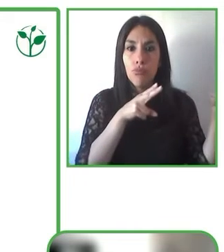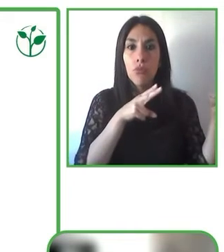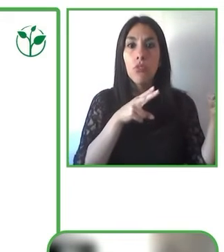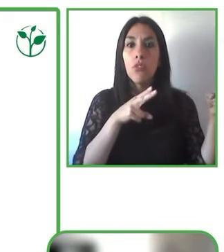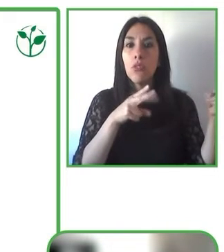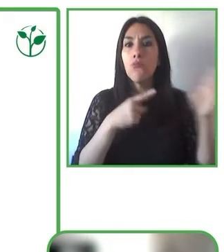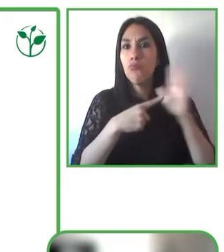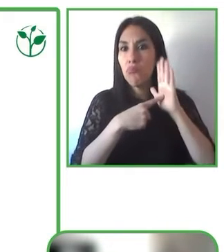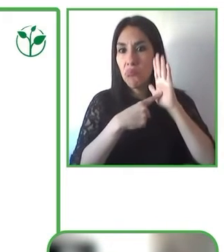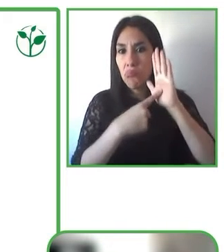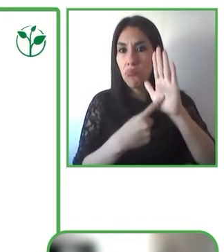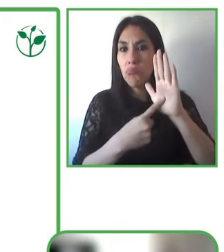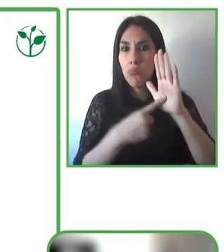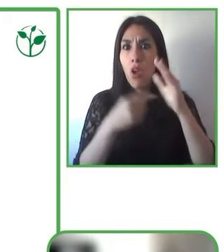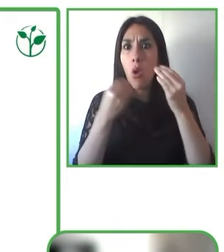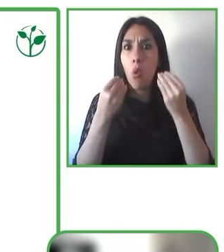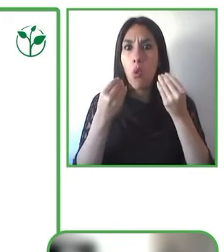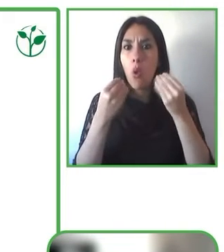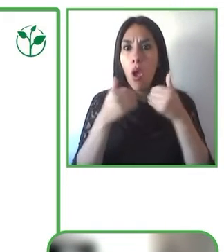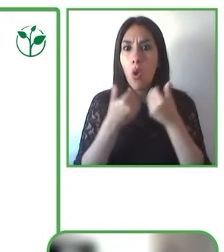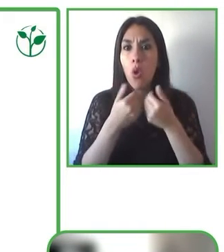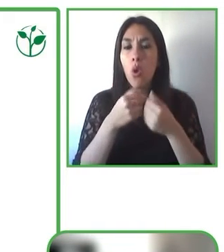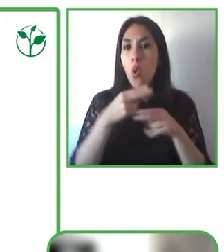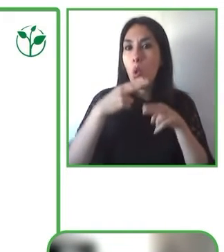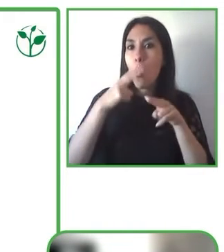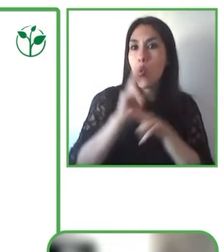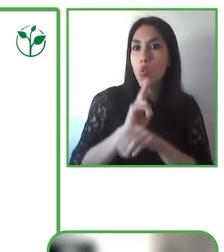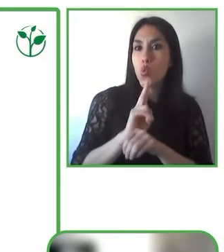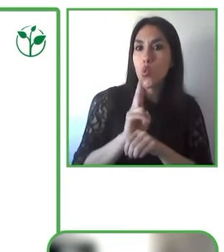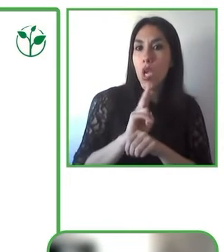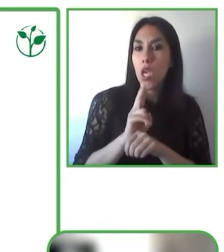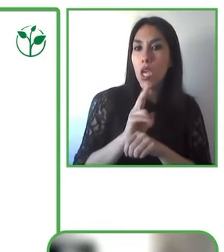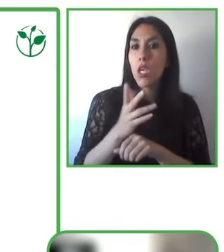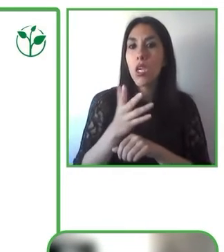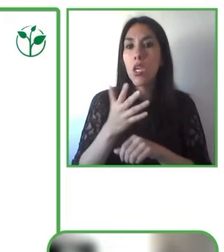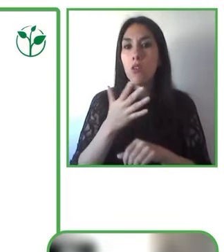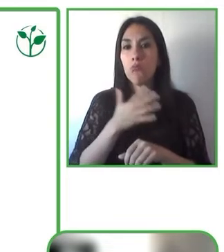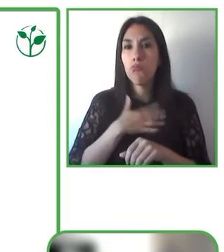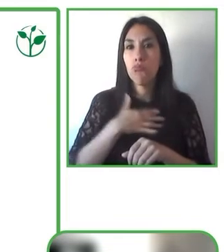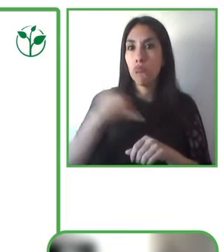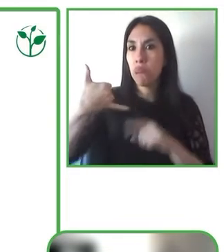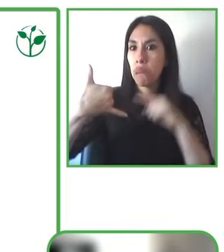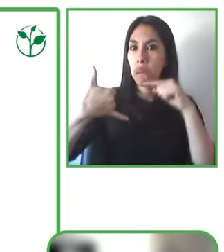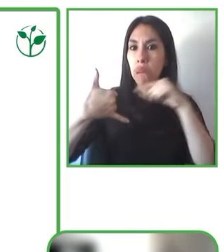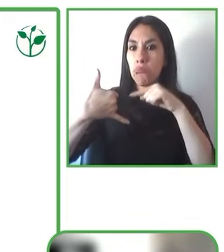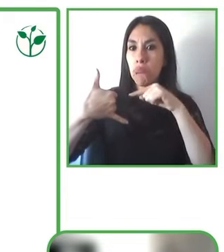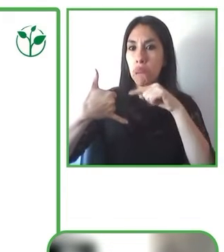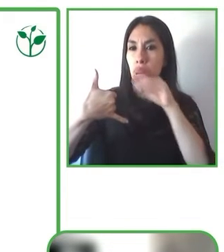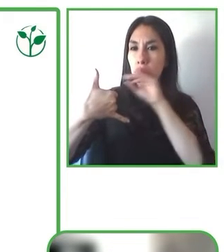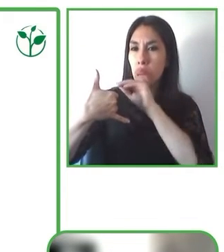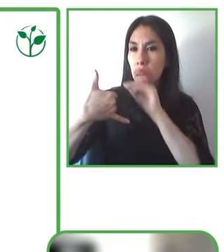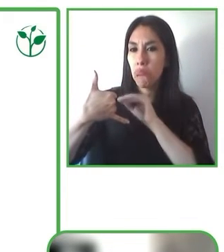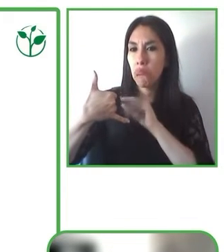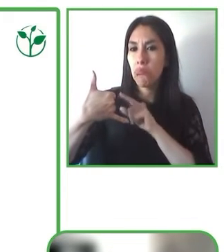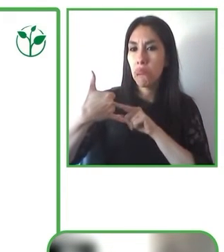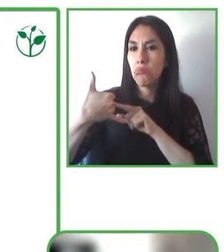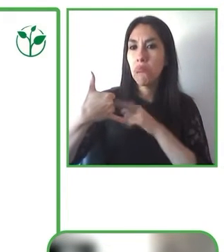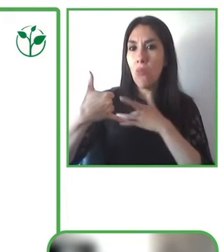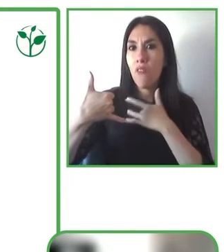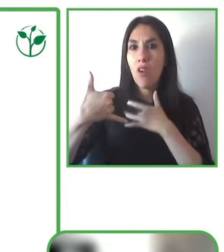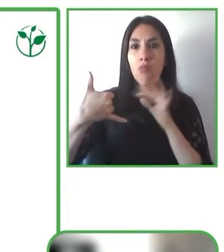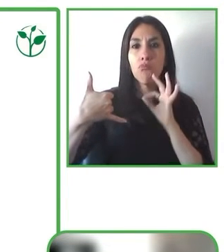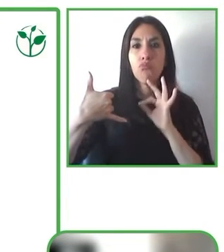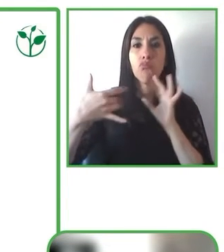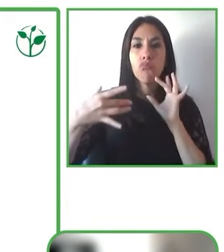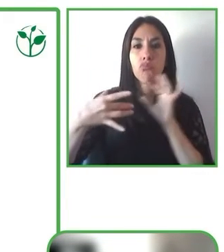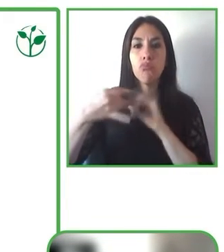configurar un dispositivo, y activar estas características dentro de ese